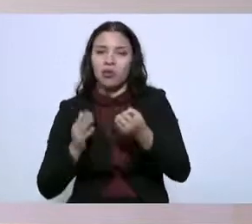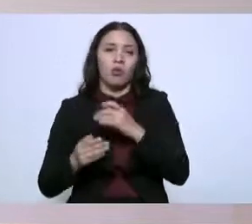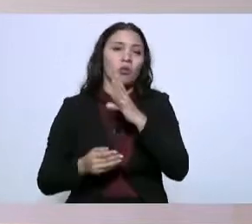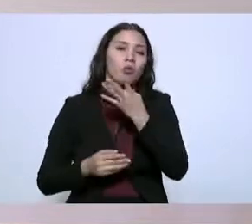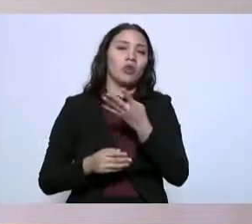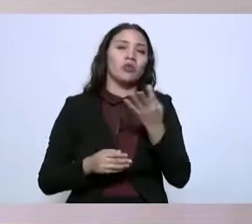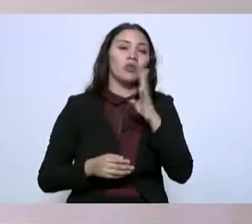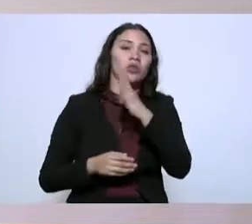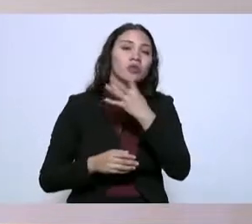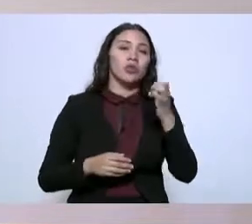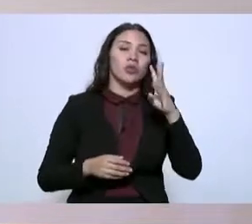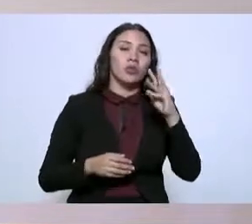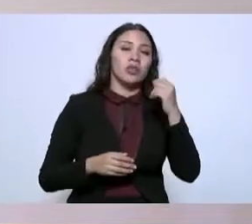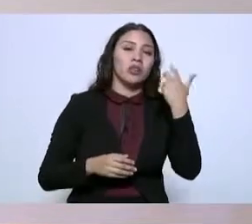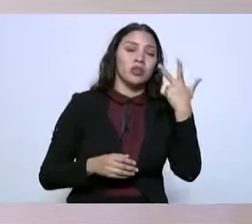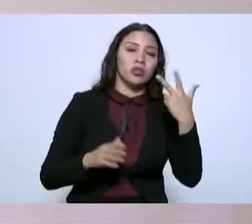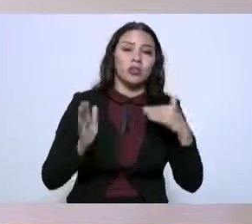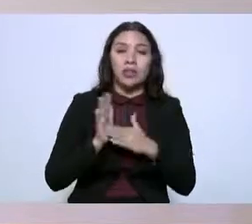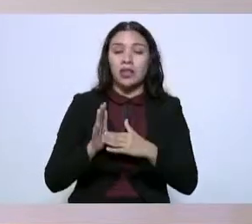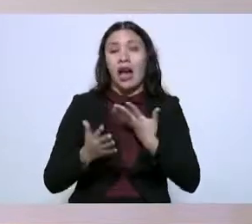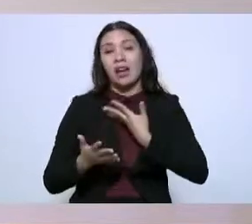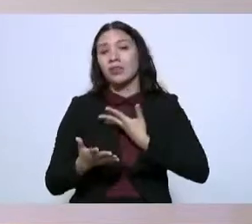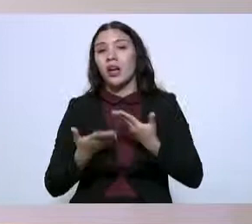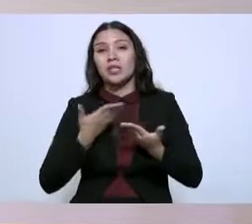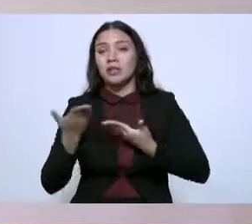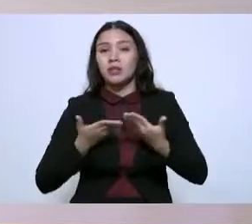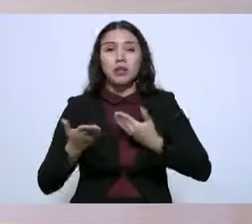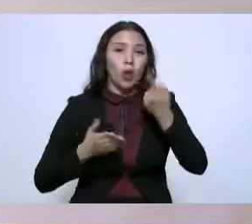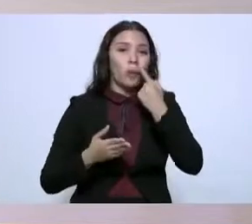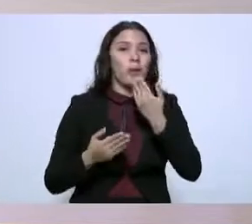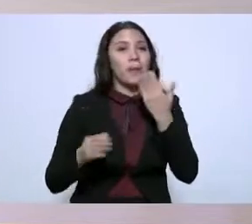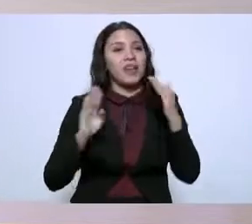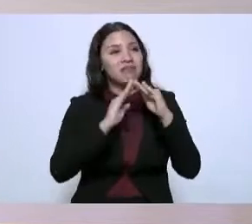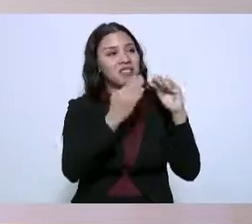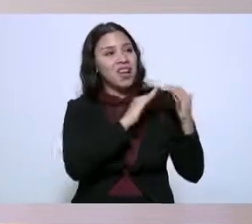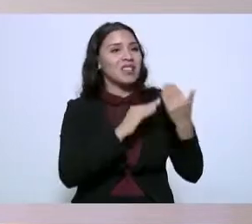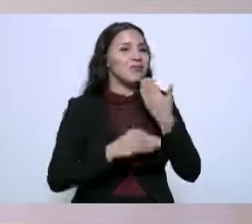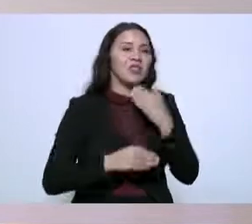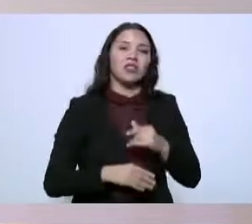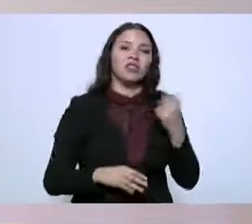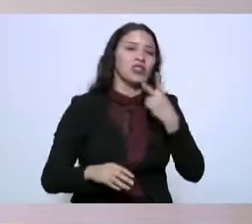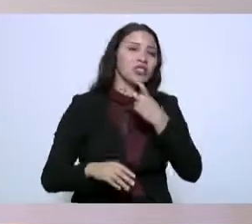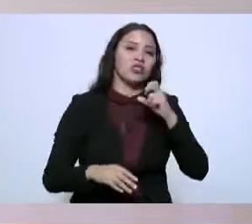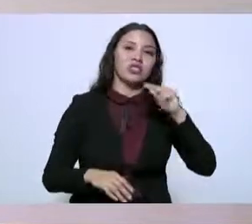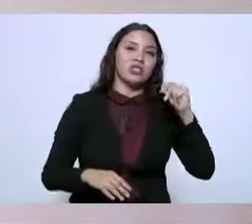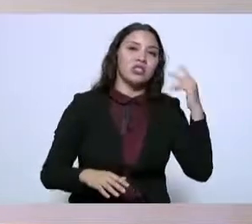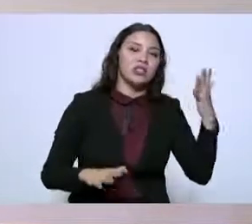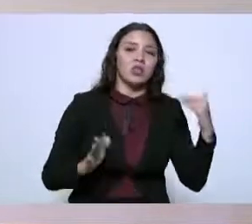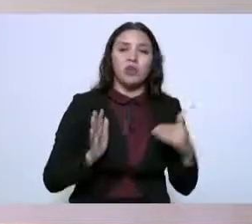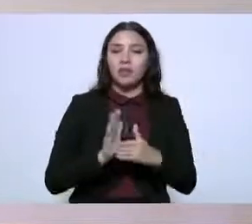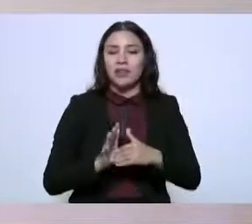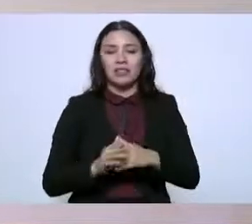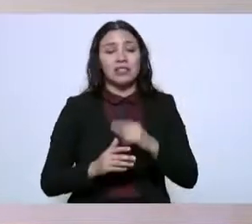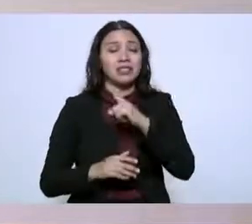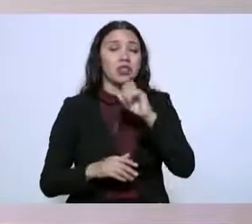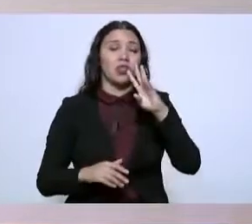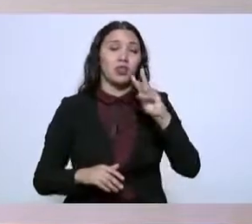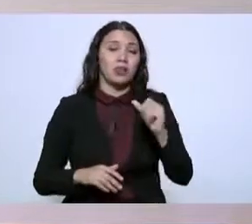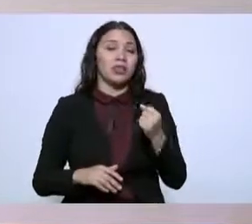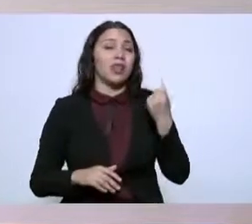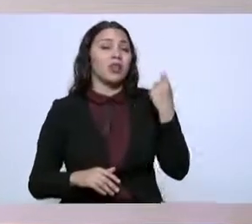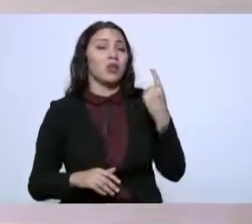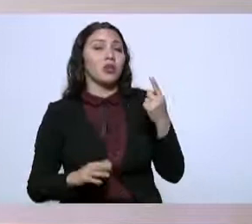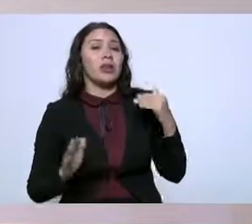personas, y de los servicios de una vivienda digna, doscientos ochenta y cinco mil personas y ciento noventa y siete mil,